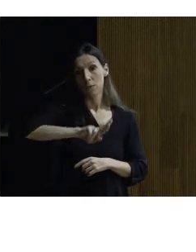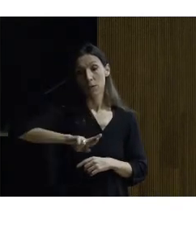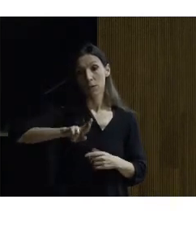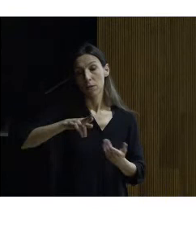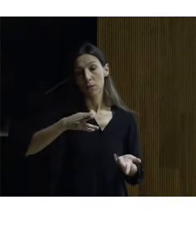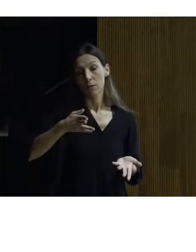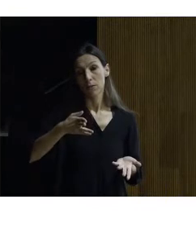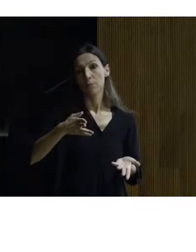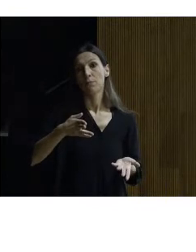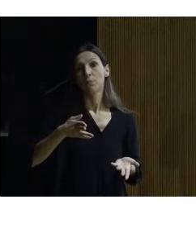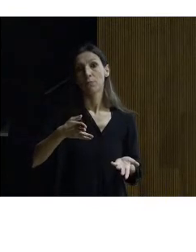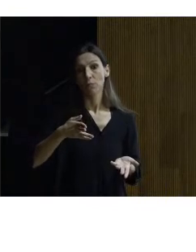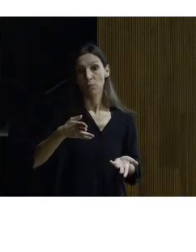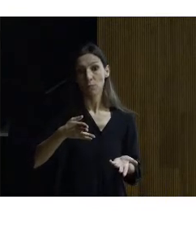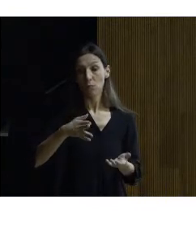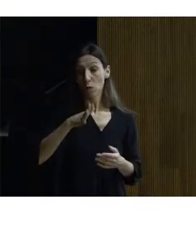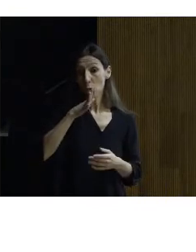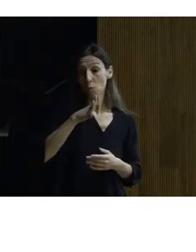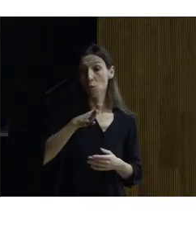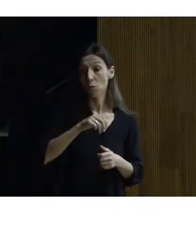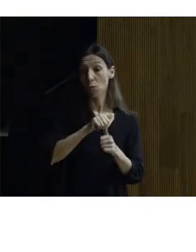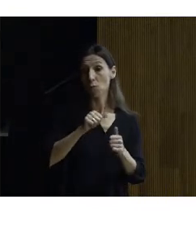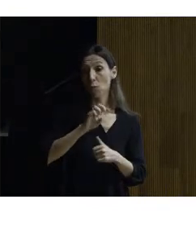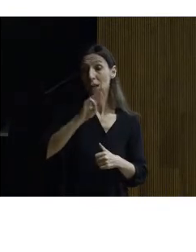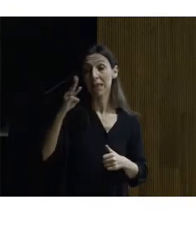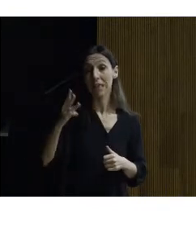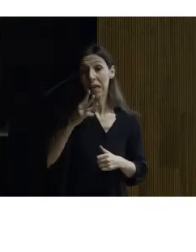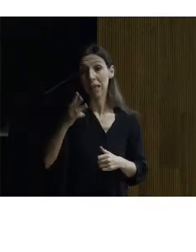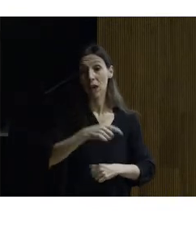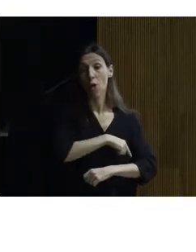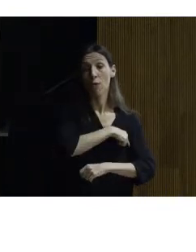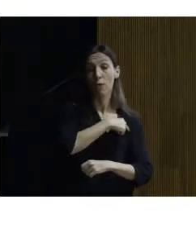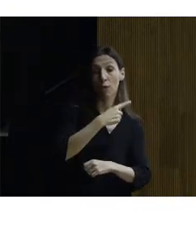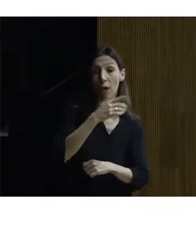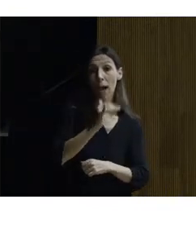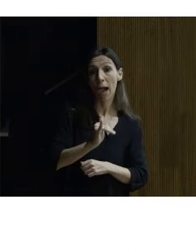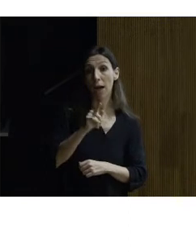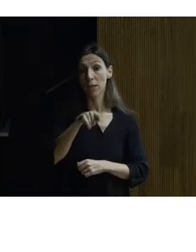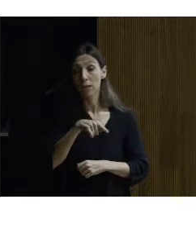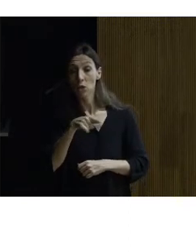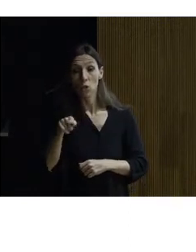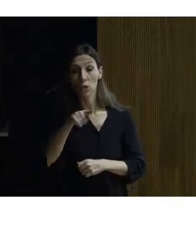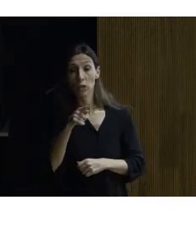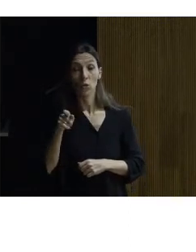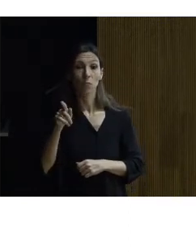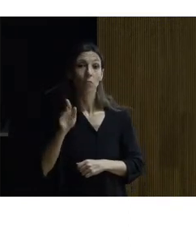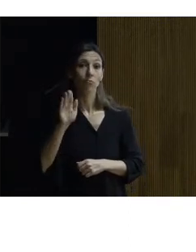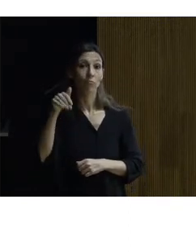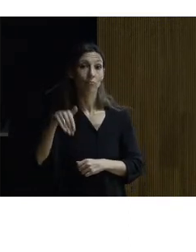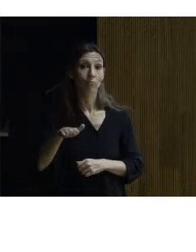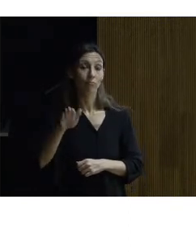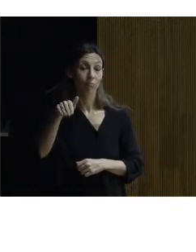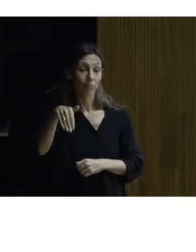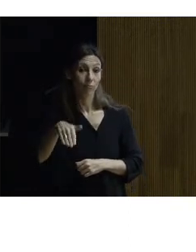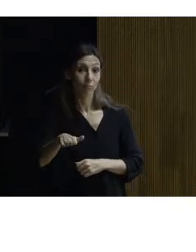modo terciano es decir con alternativas de fiebre no fiebre fiebre no fiebre parecido a fiebres palúdicas en virtud de